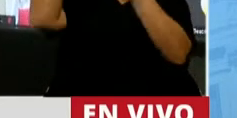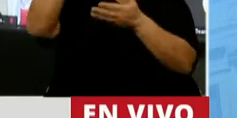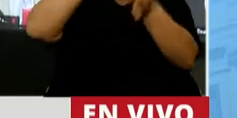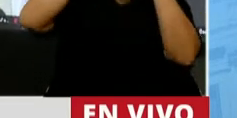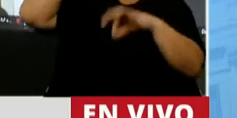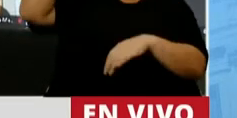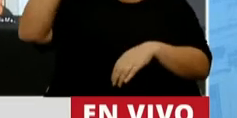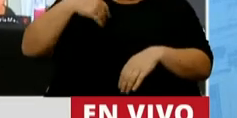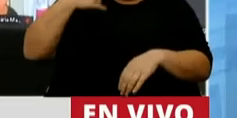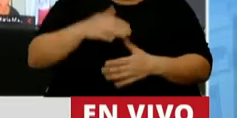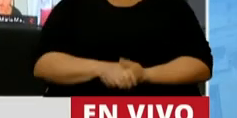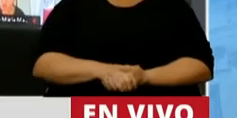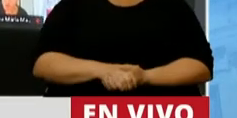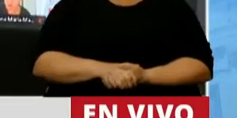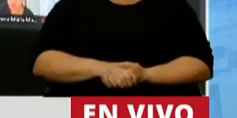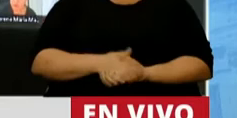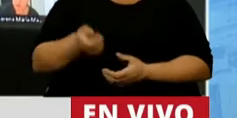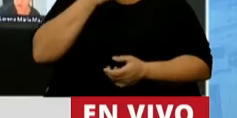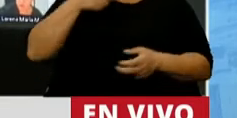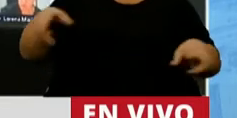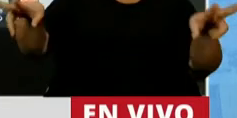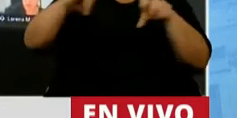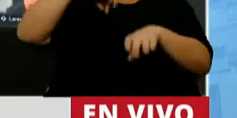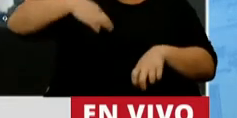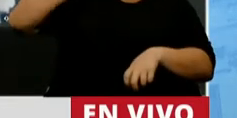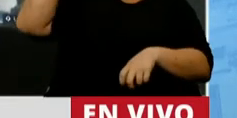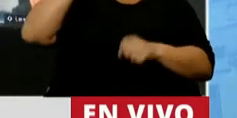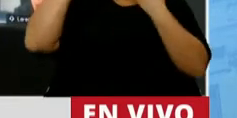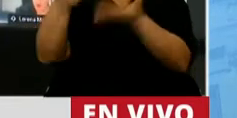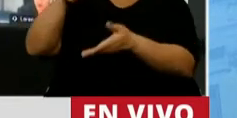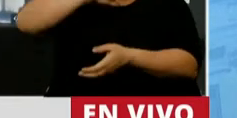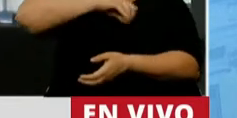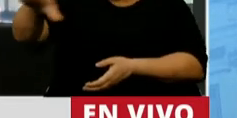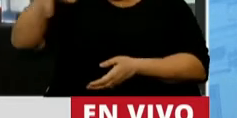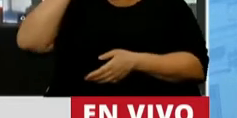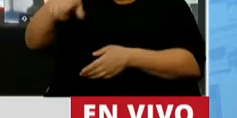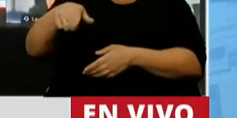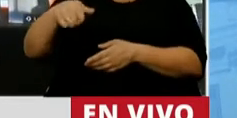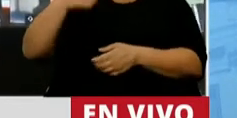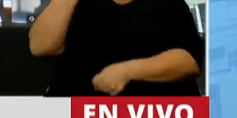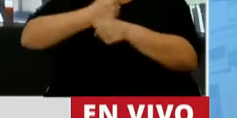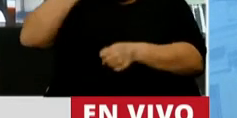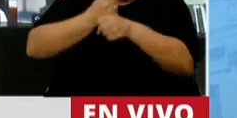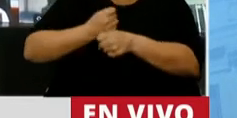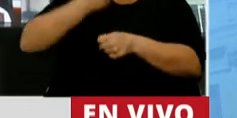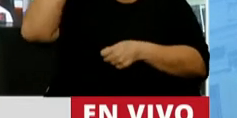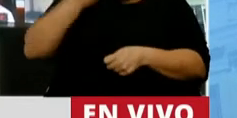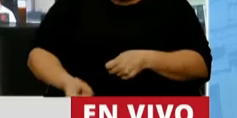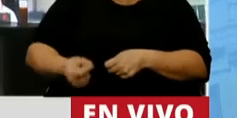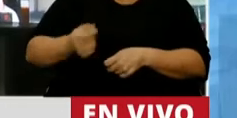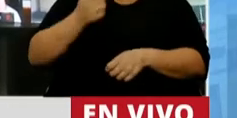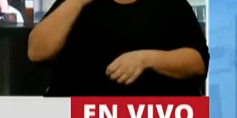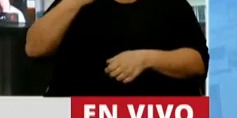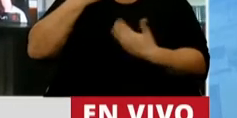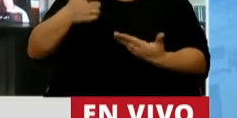argentinas? ¿Que toda la ganancia se quede en los chacareros, que son los que con sudor, con su sudor,